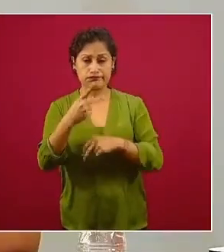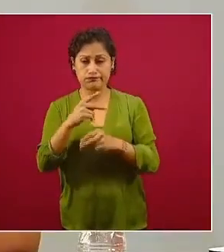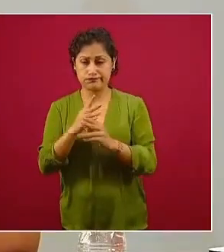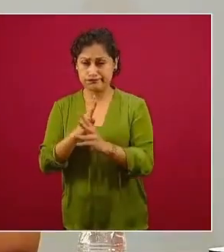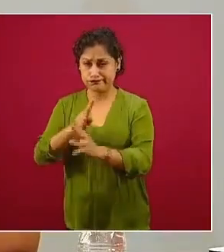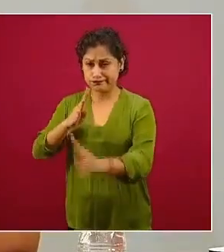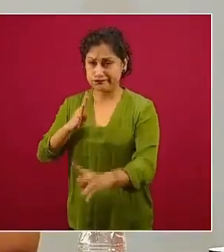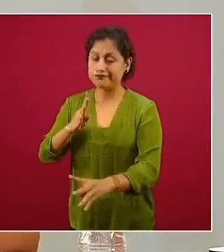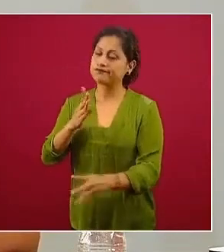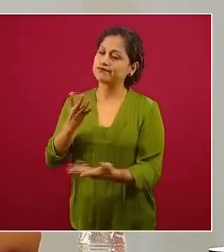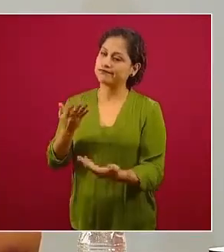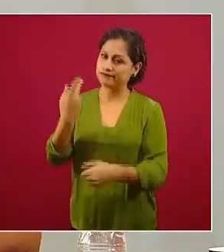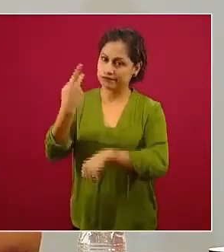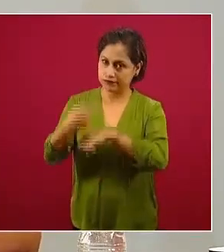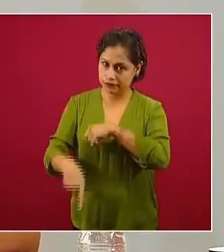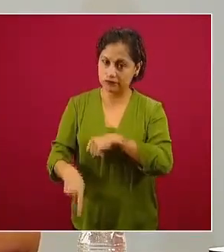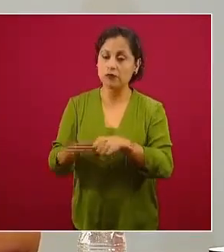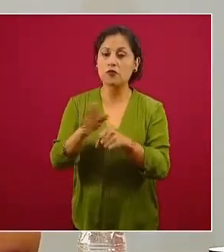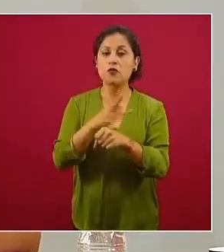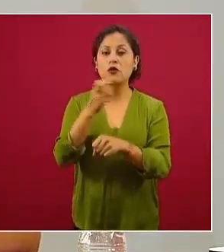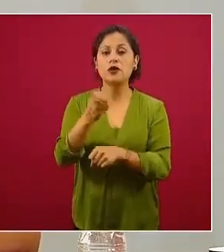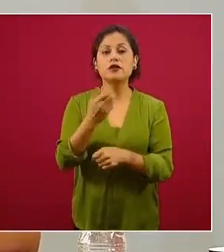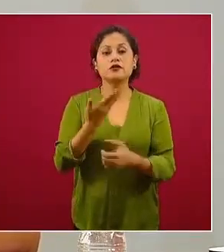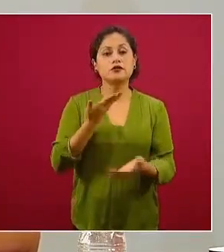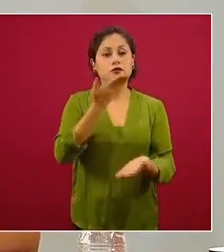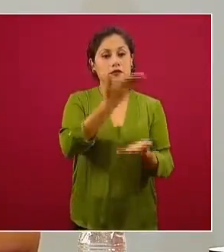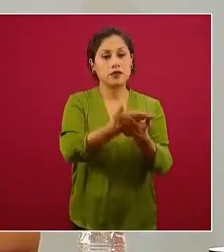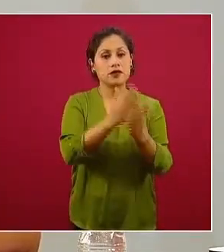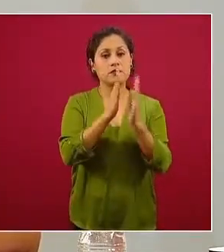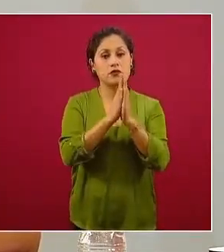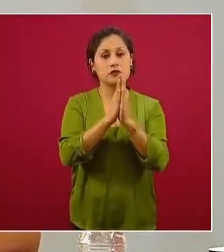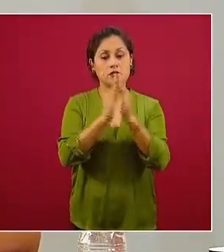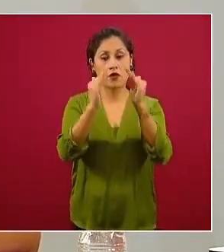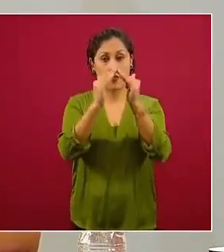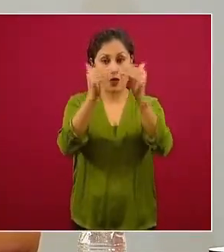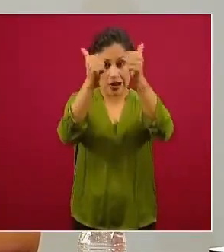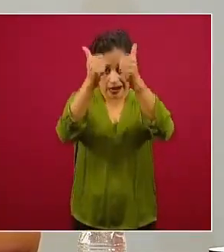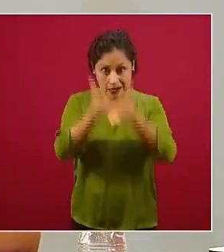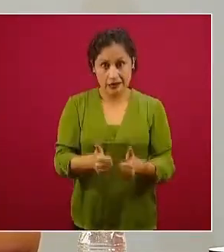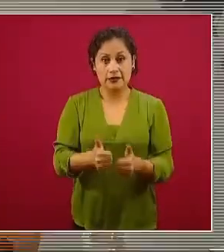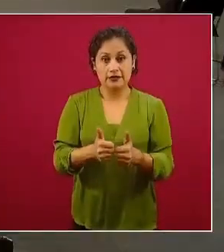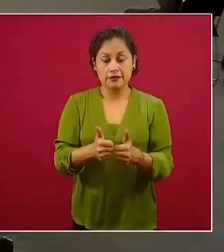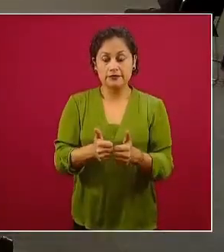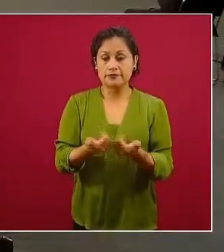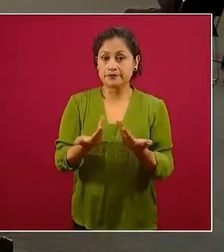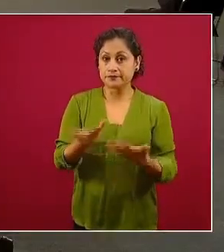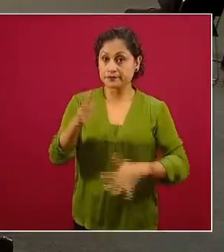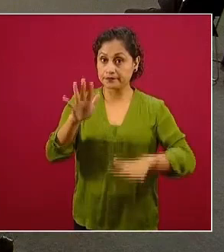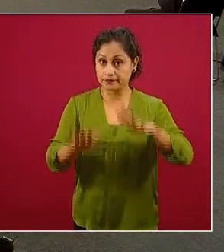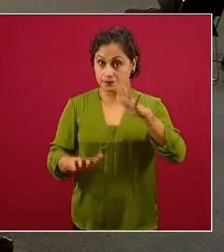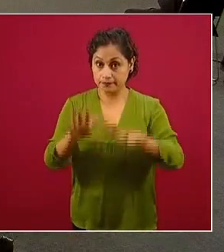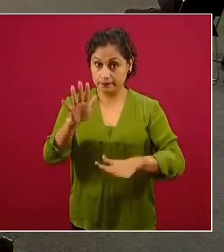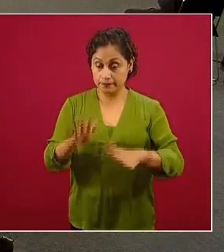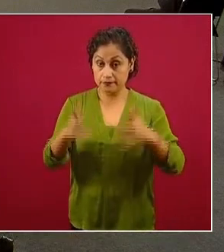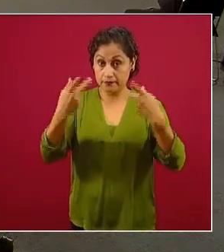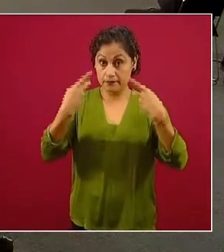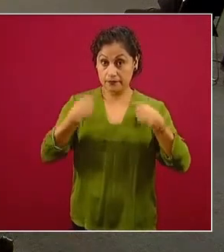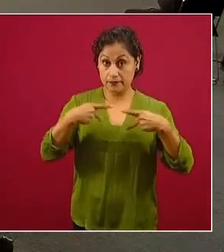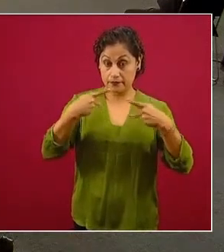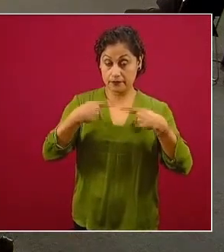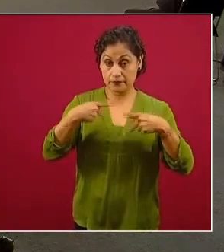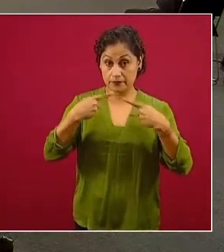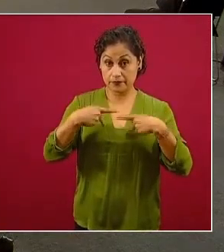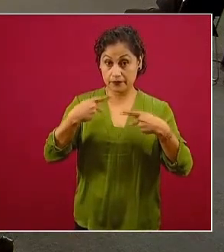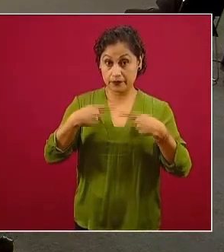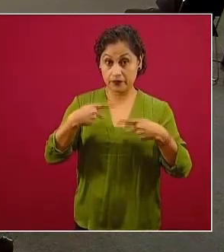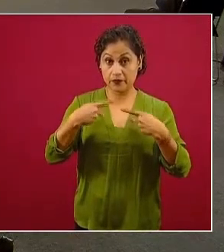manteniendo el esquema de quedarse en su casa. En algunos casos, por ejemplo, con las personas, los